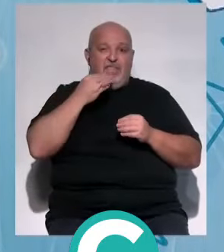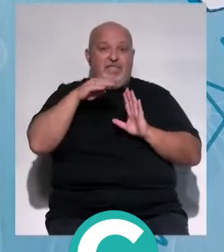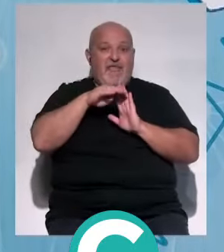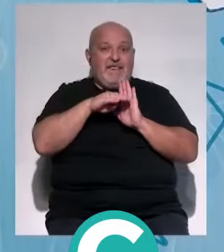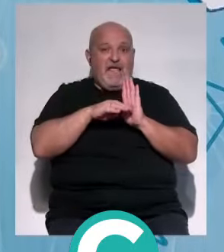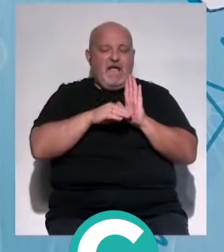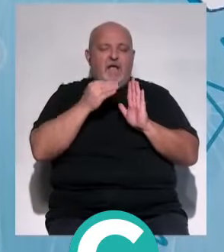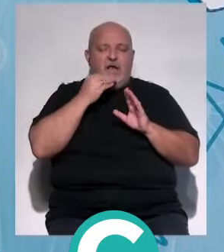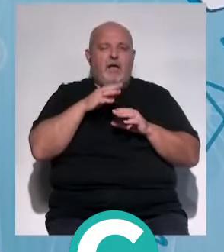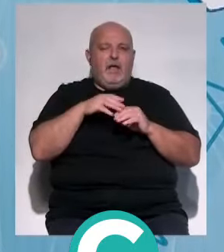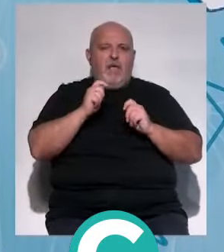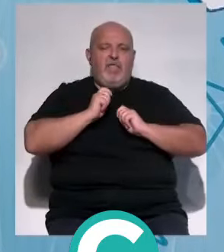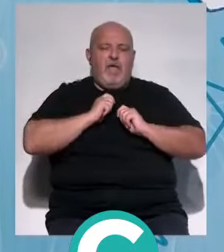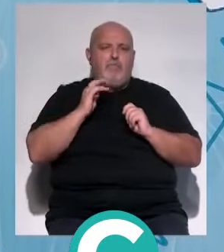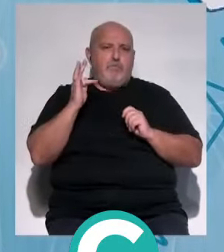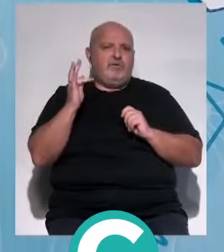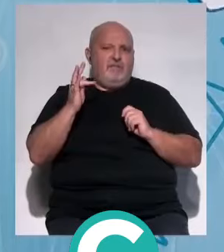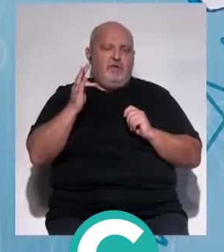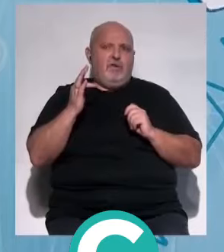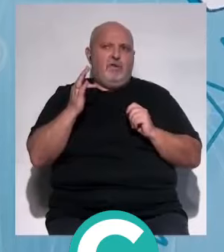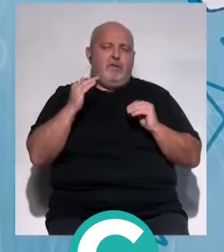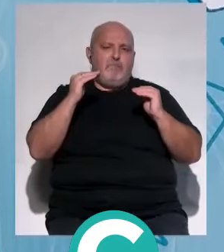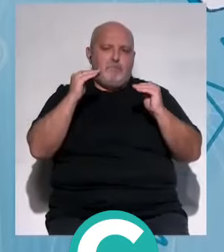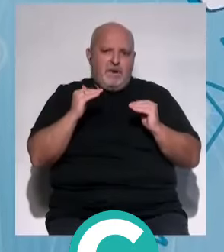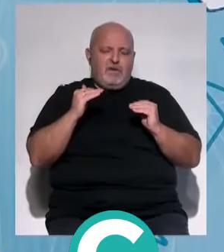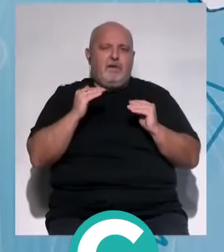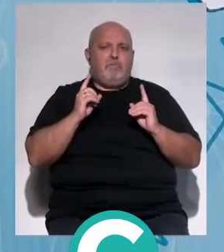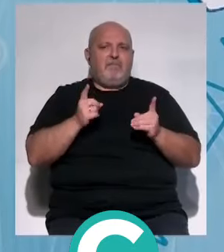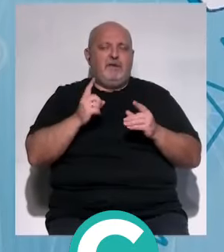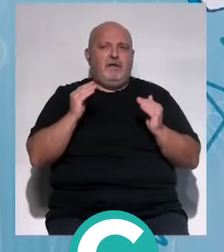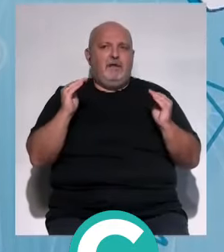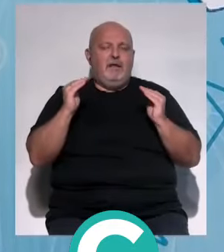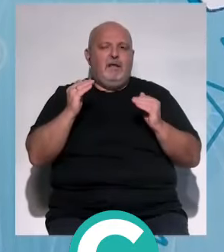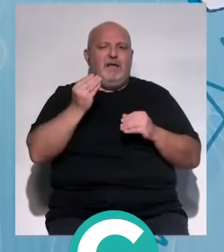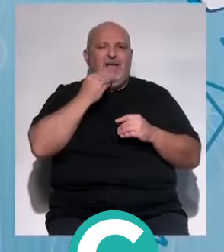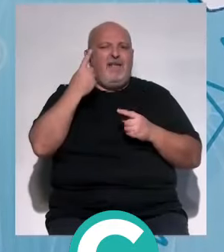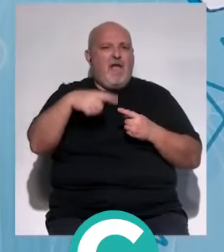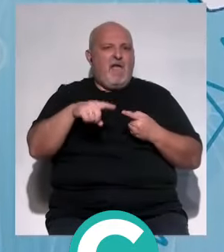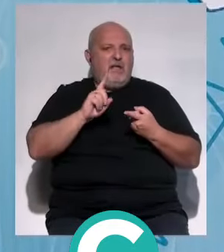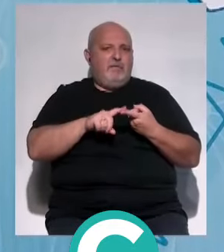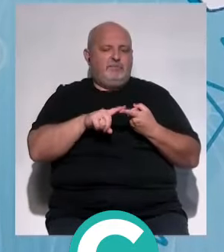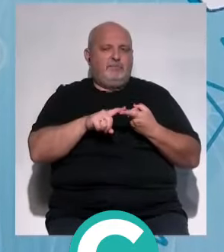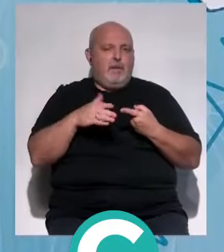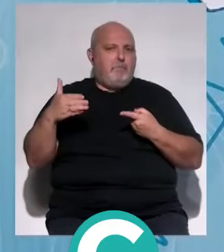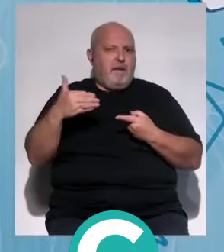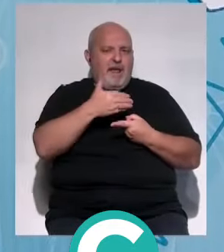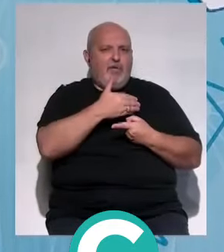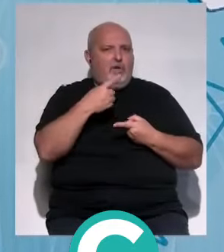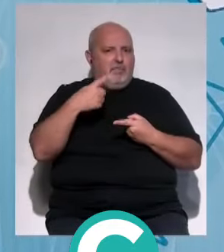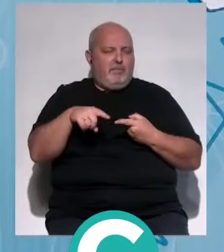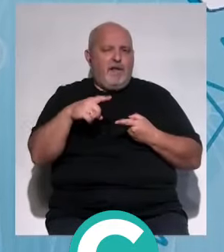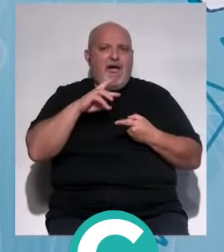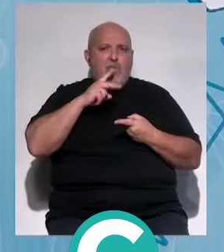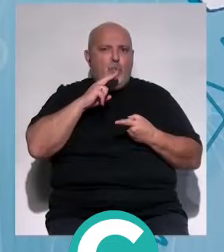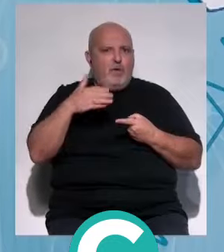para paliar esos efectos y para, en cierto modo, preventiva. Una dieta en la que estén los pescados presentes, los